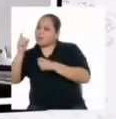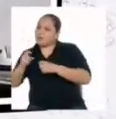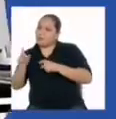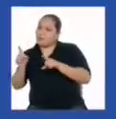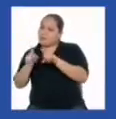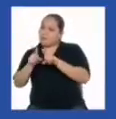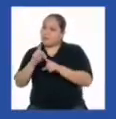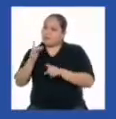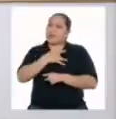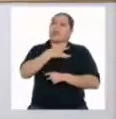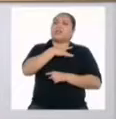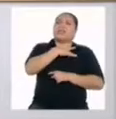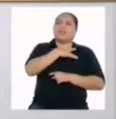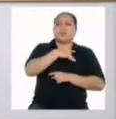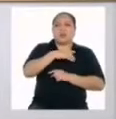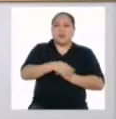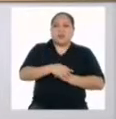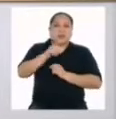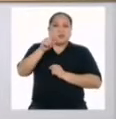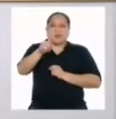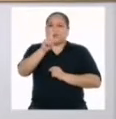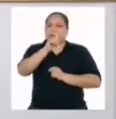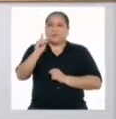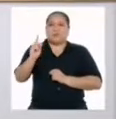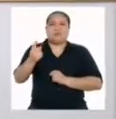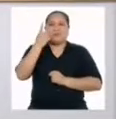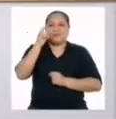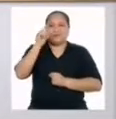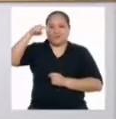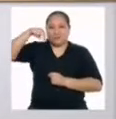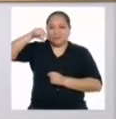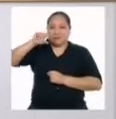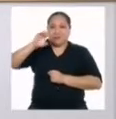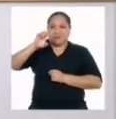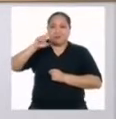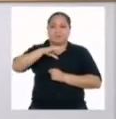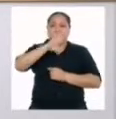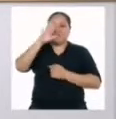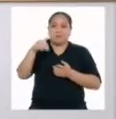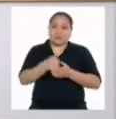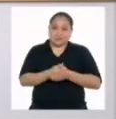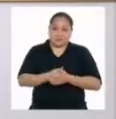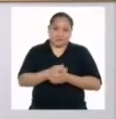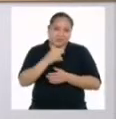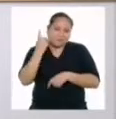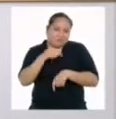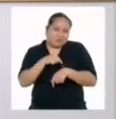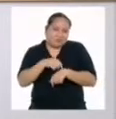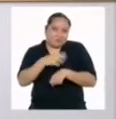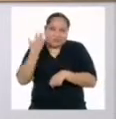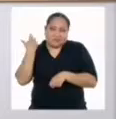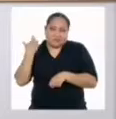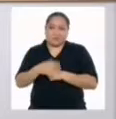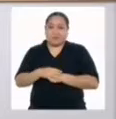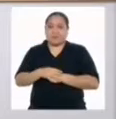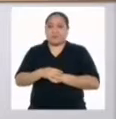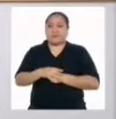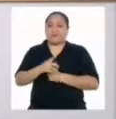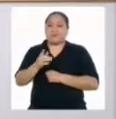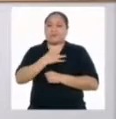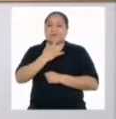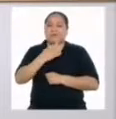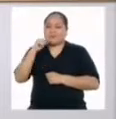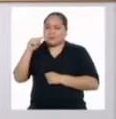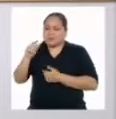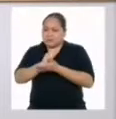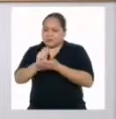pueden despertar eso en mí? No eres el único, Ángel. Todas y todos en algún momento hemos sentido que